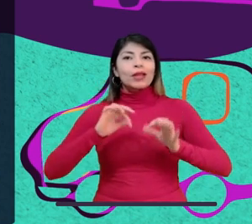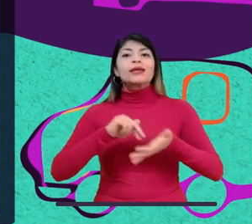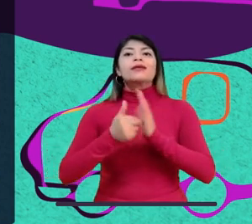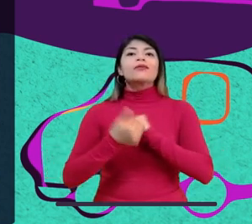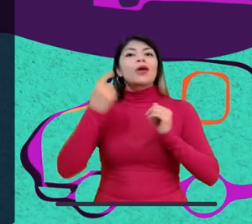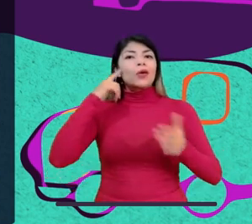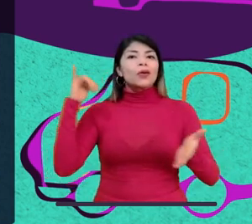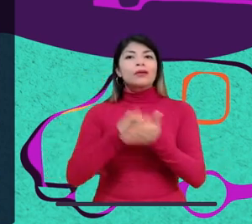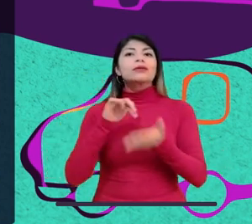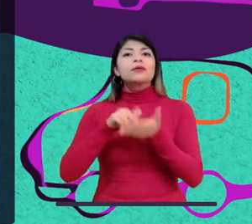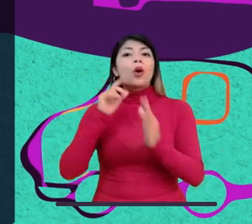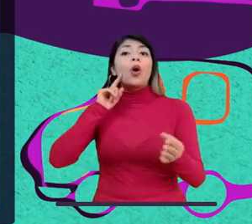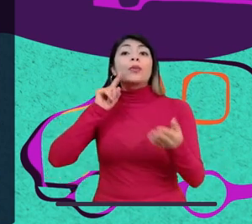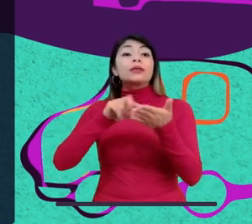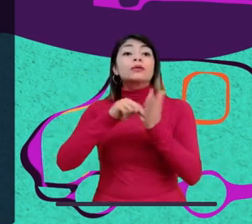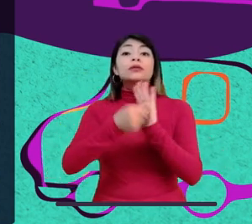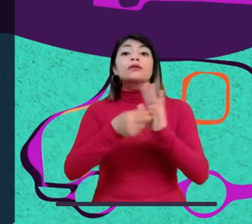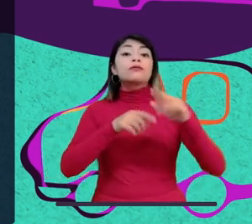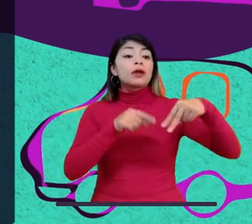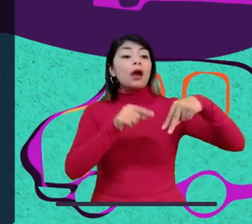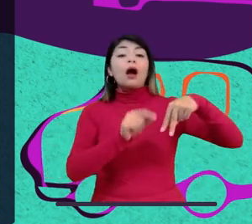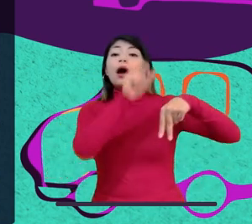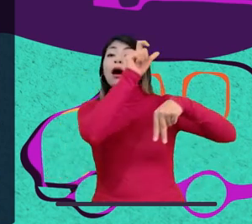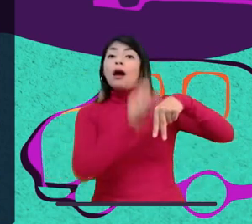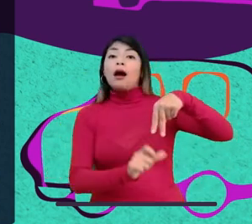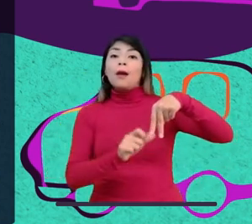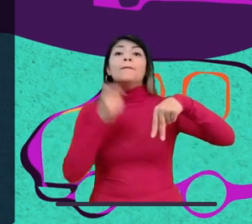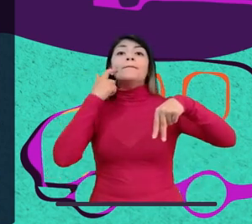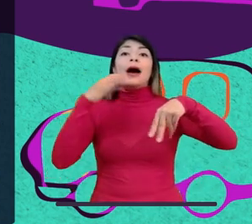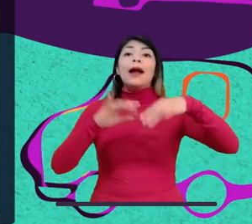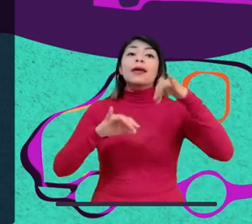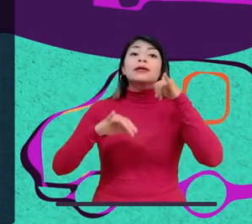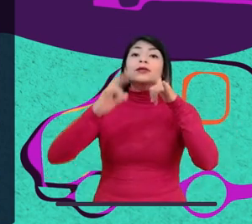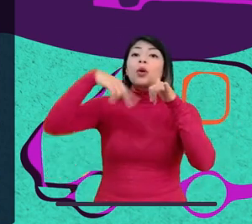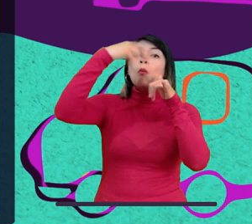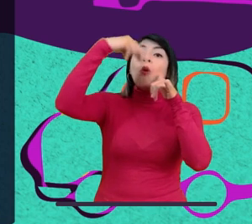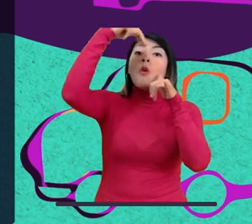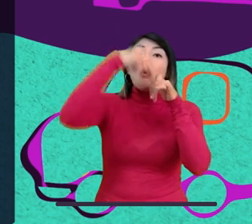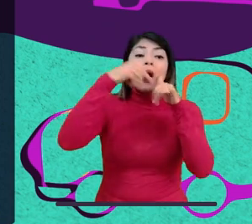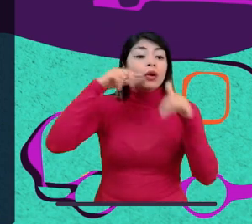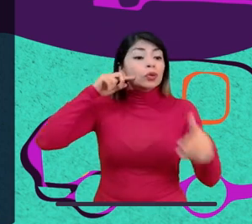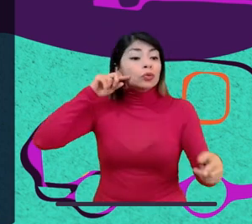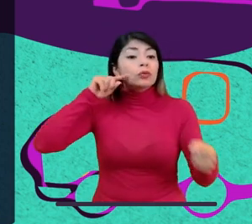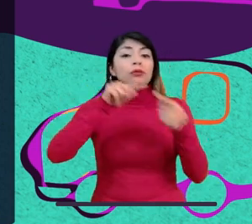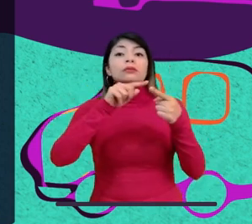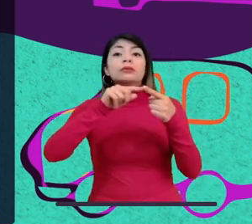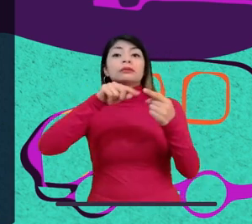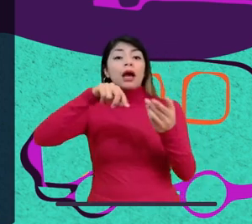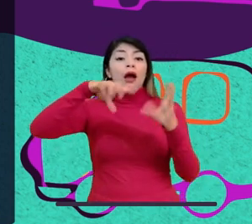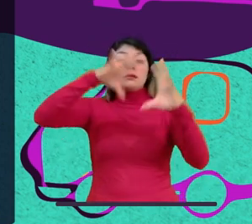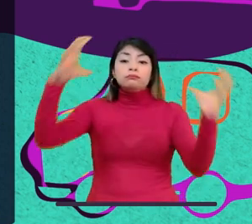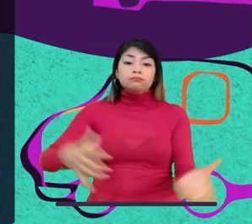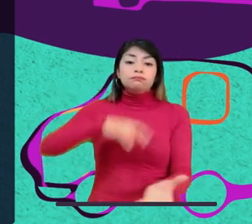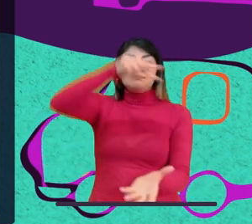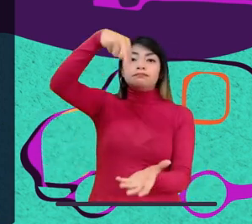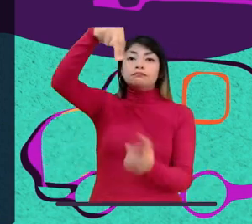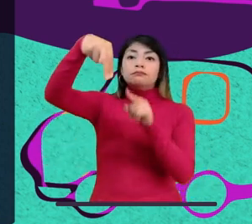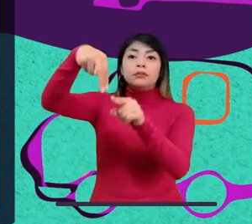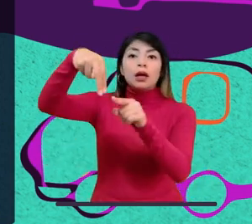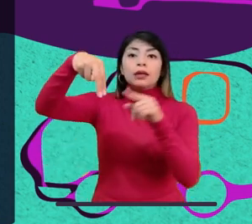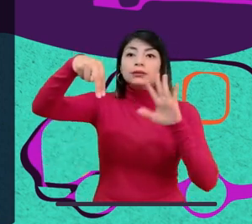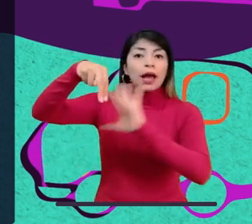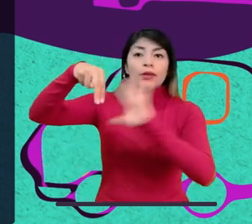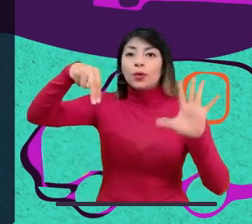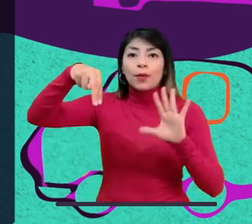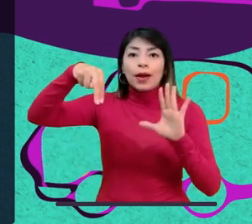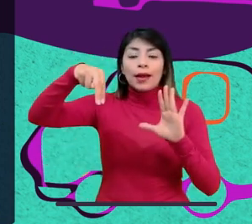volver a una sociedad biocéntrica que ponga al ser humano en el centro y que solo privilegie